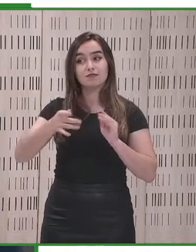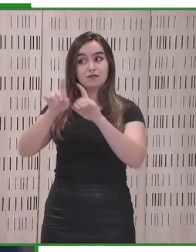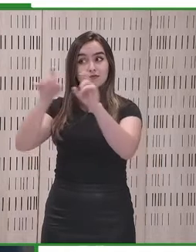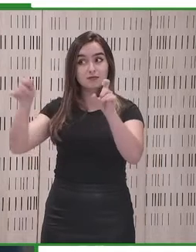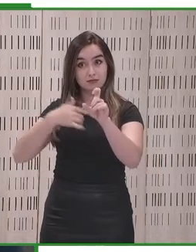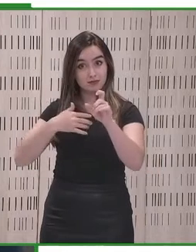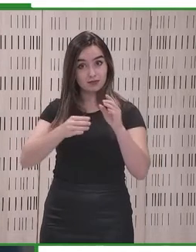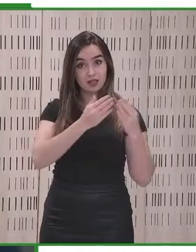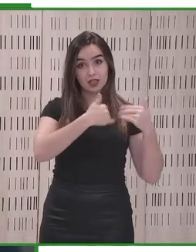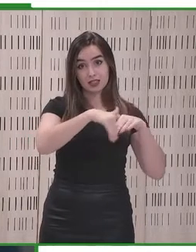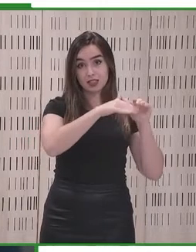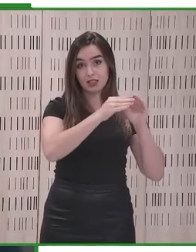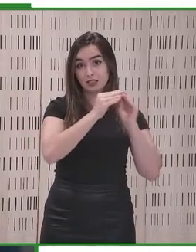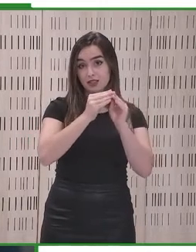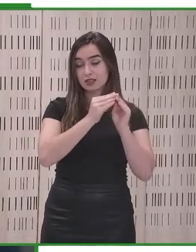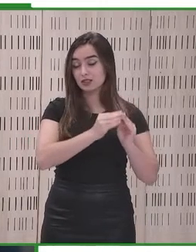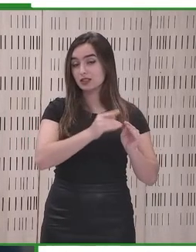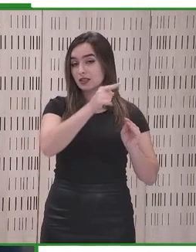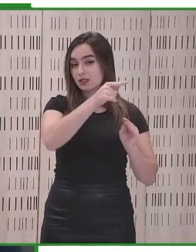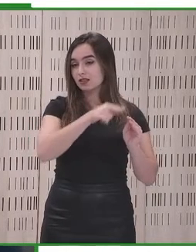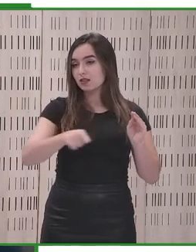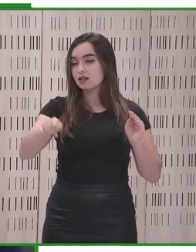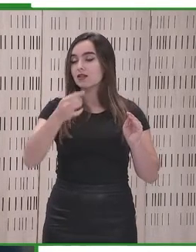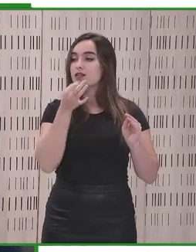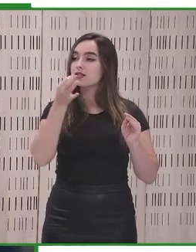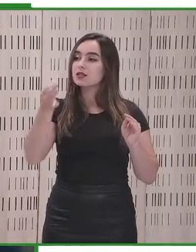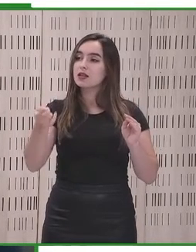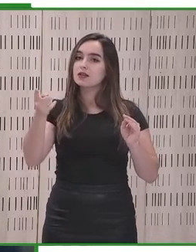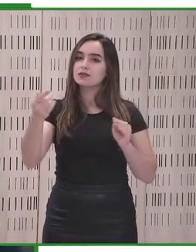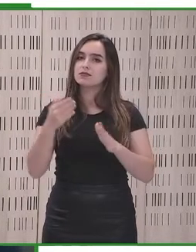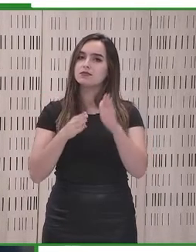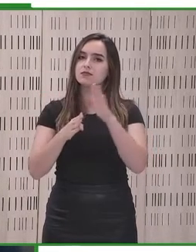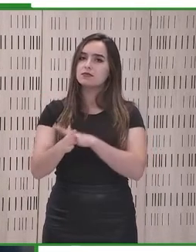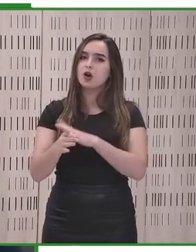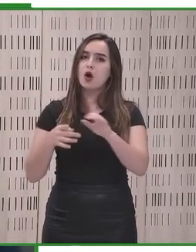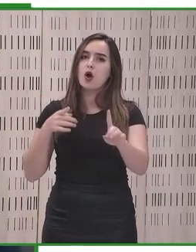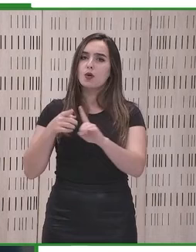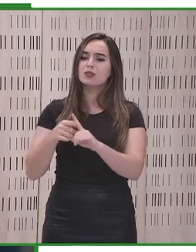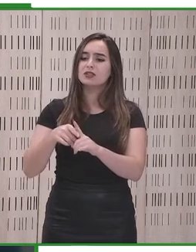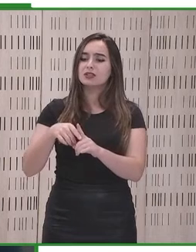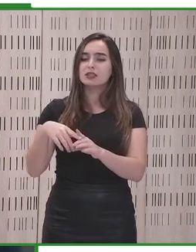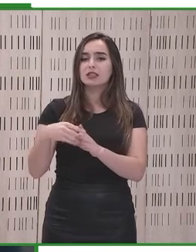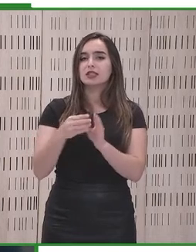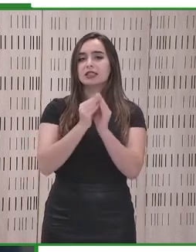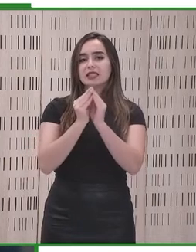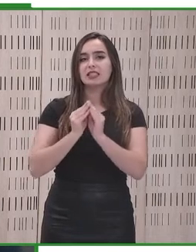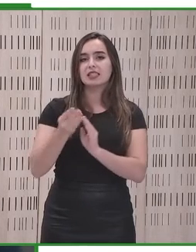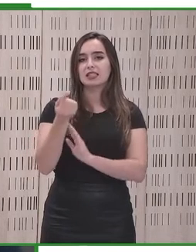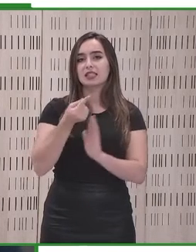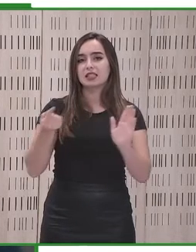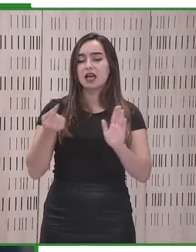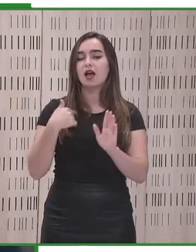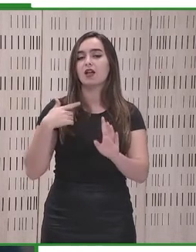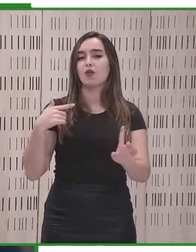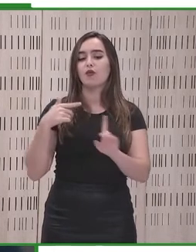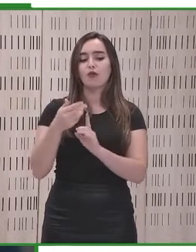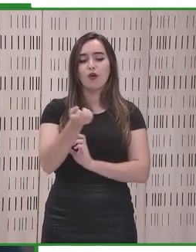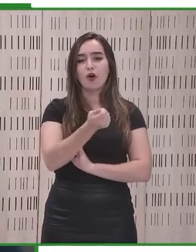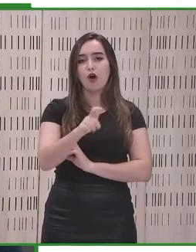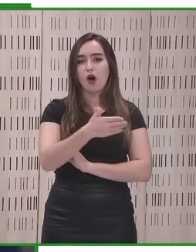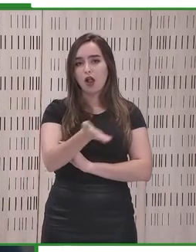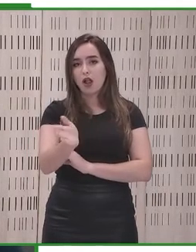las organizaciones deben desarrollar sus propios estándares